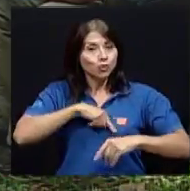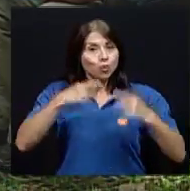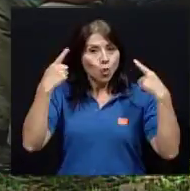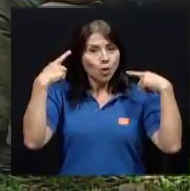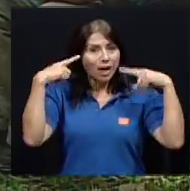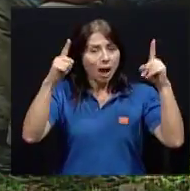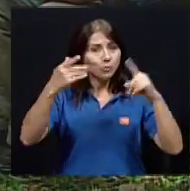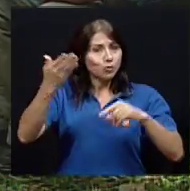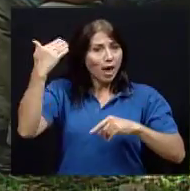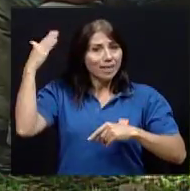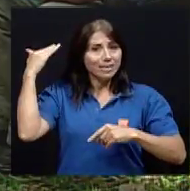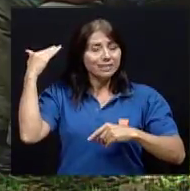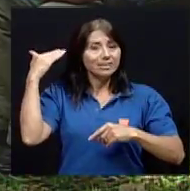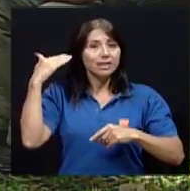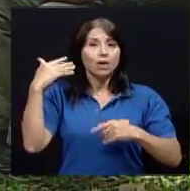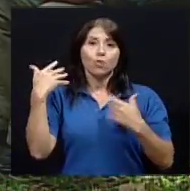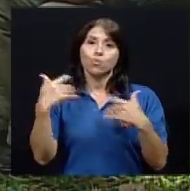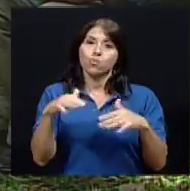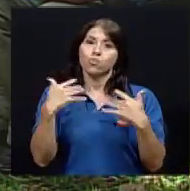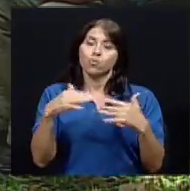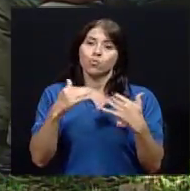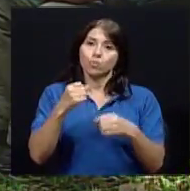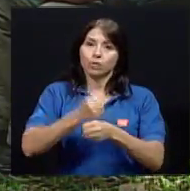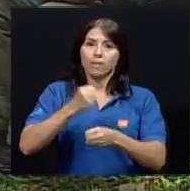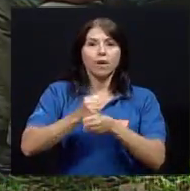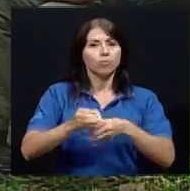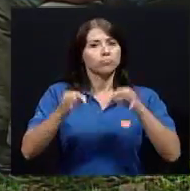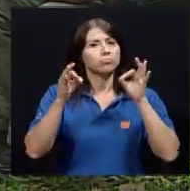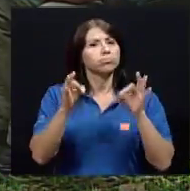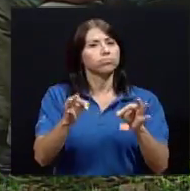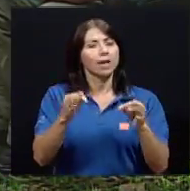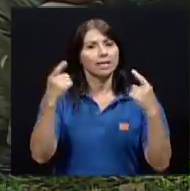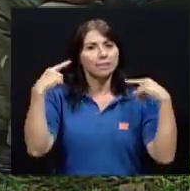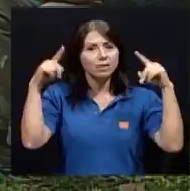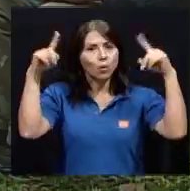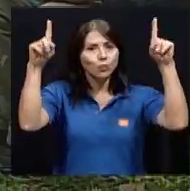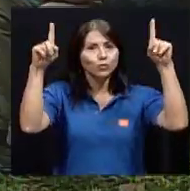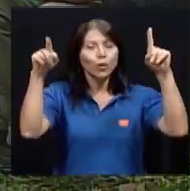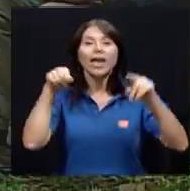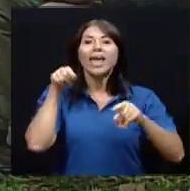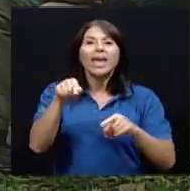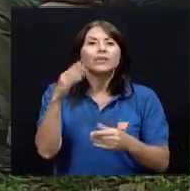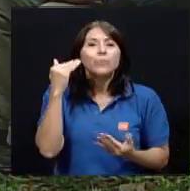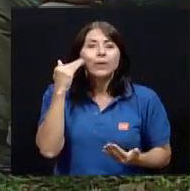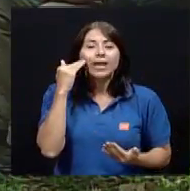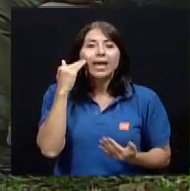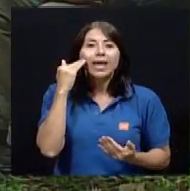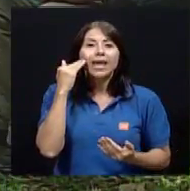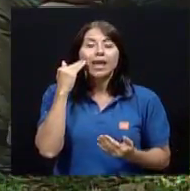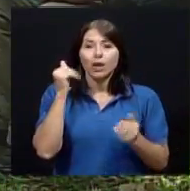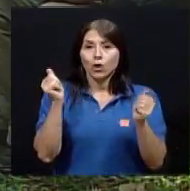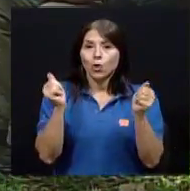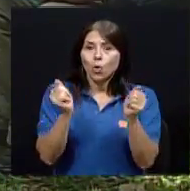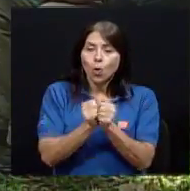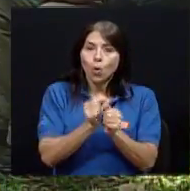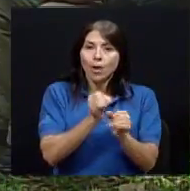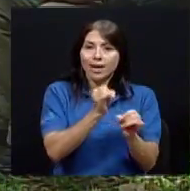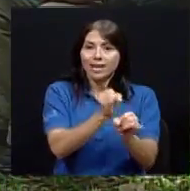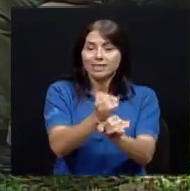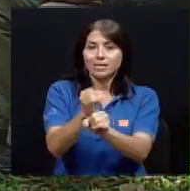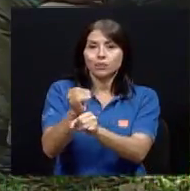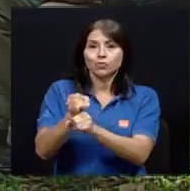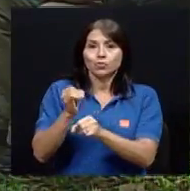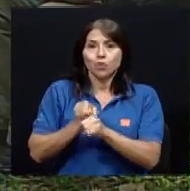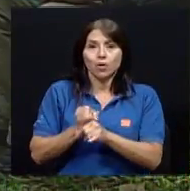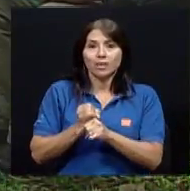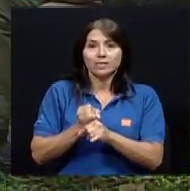exitoso. A ver, esos logros, para decirlo de otra manera, se consiguieron a partir de una institucionalidad que no